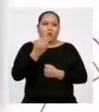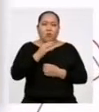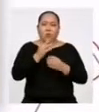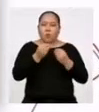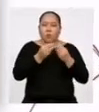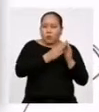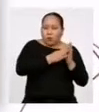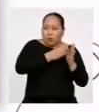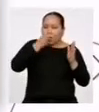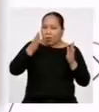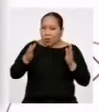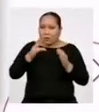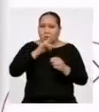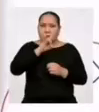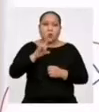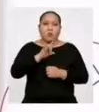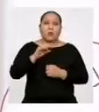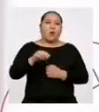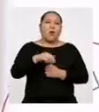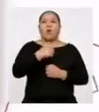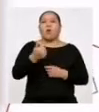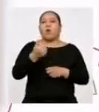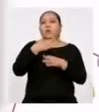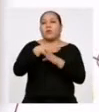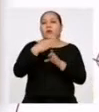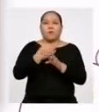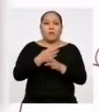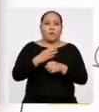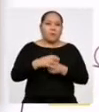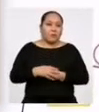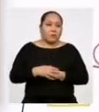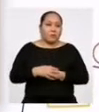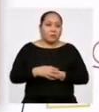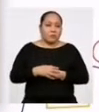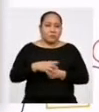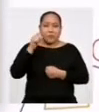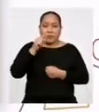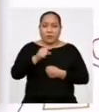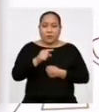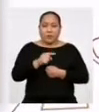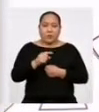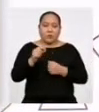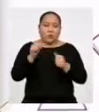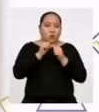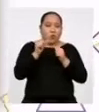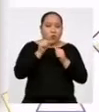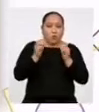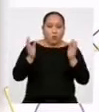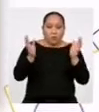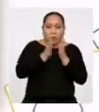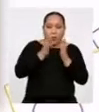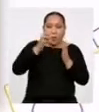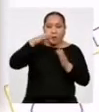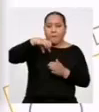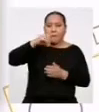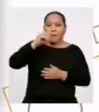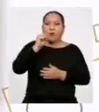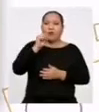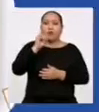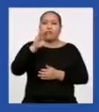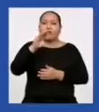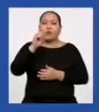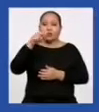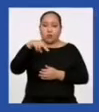alejados Se utiliza otra medida de tendencia central El cual sea una medida de posición Como veremos a